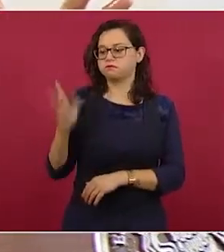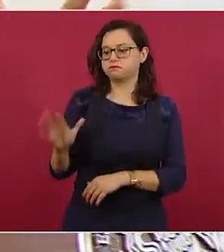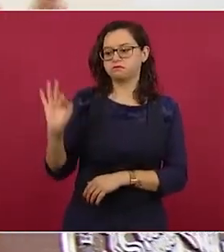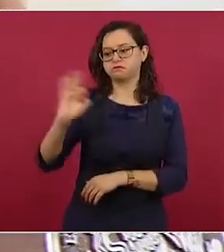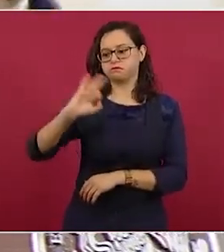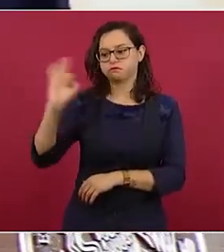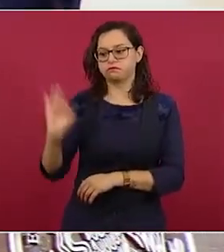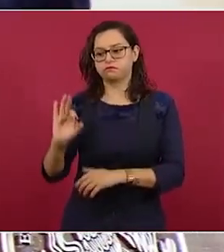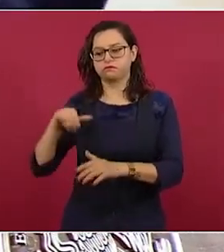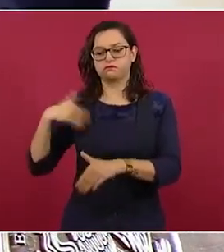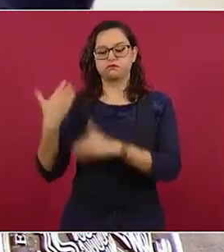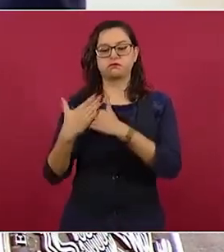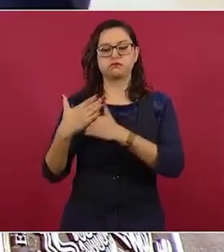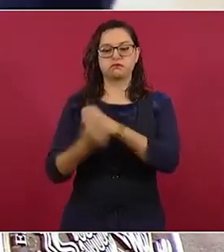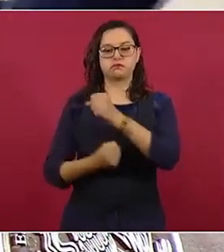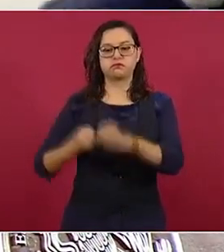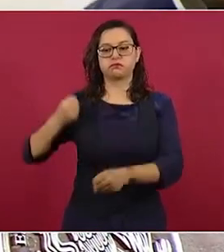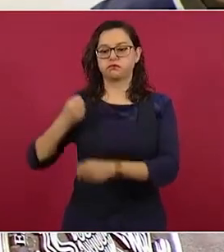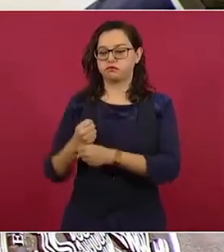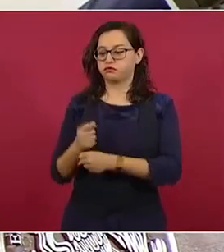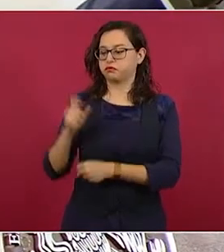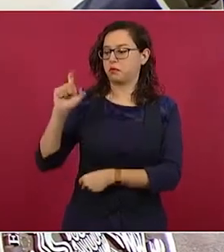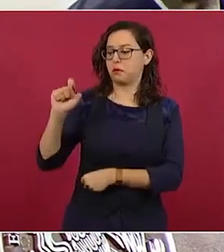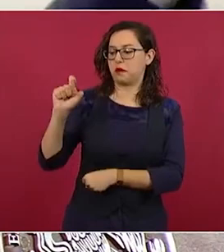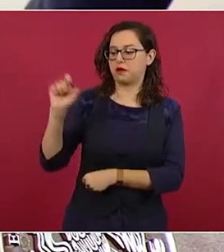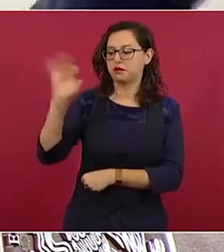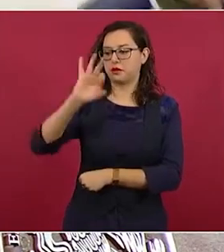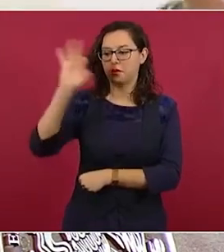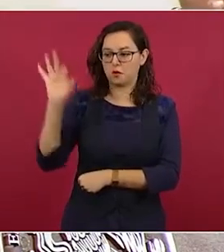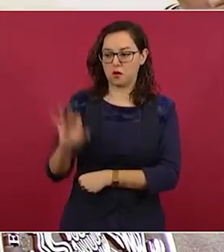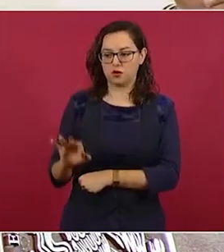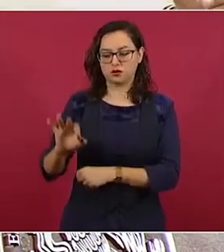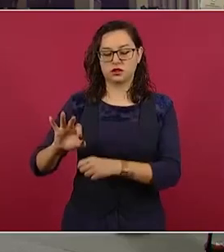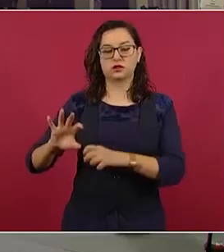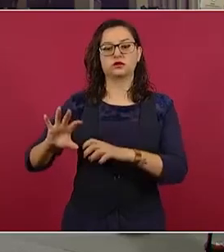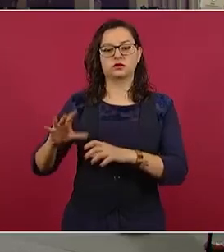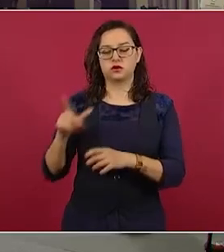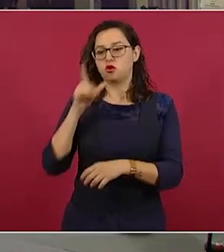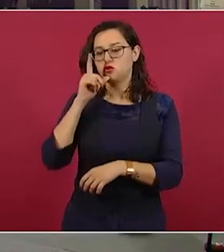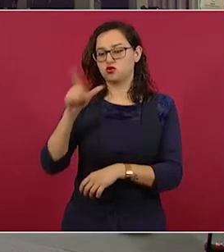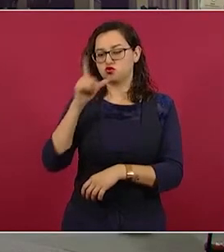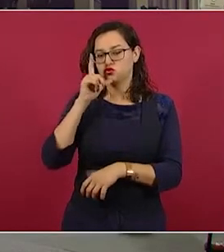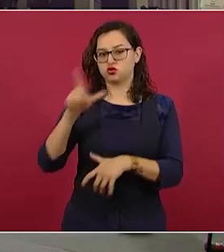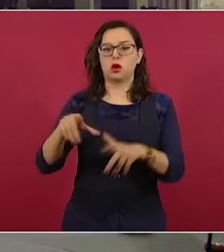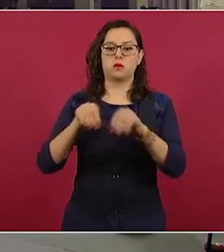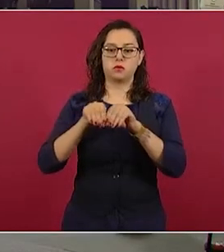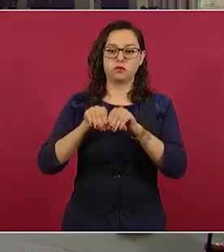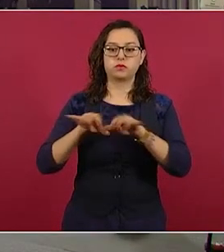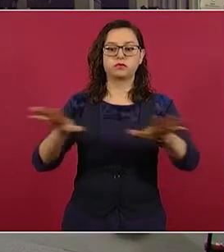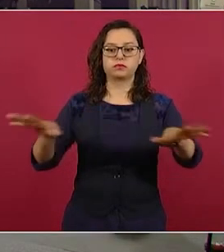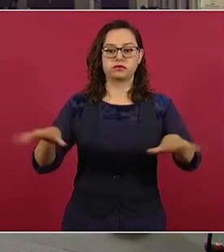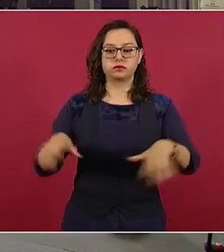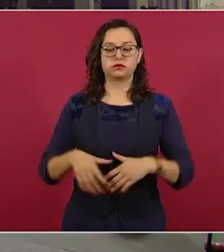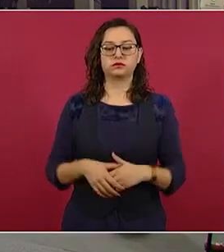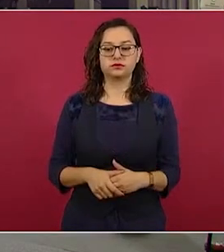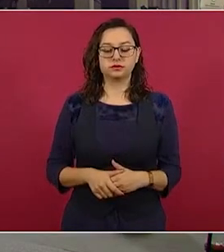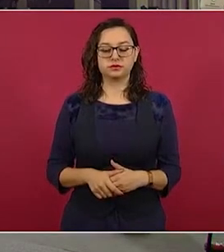y el año próximo al 20 por ciento de la producción total de energía.